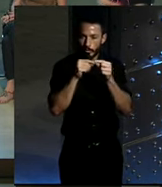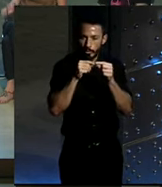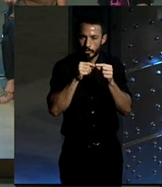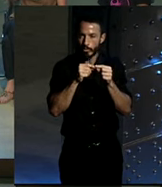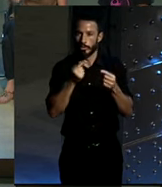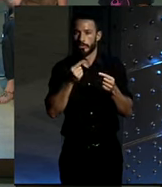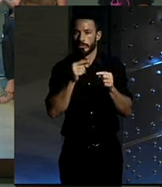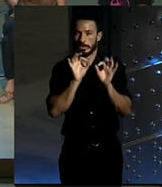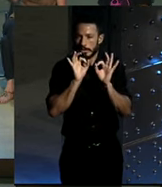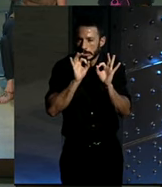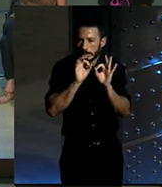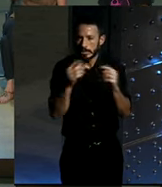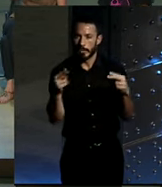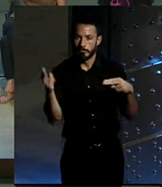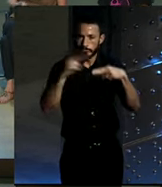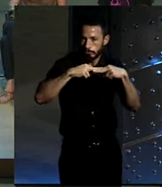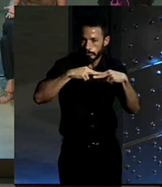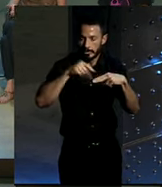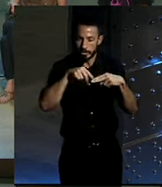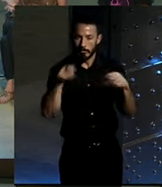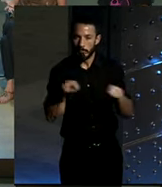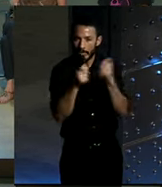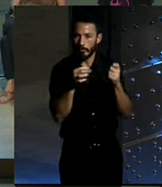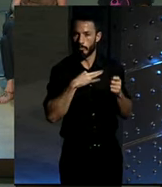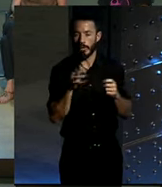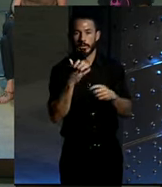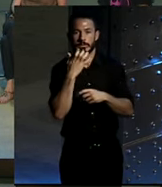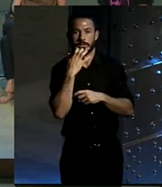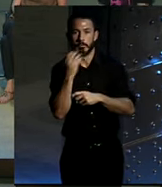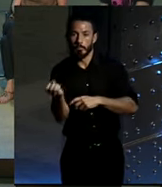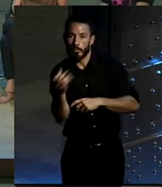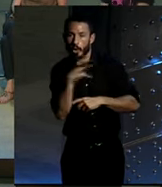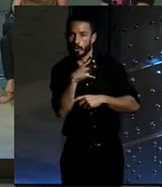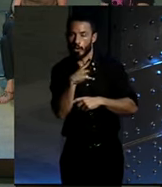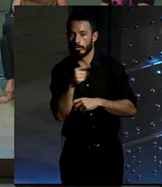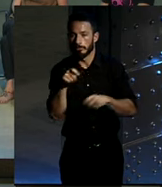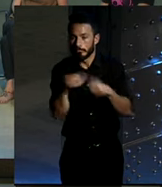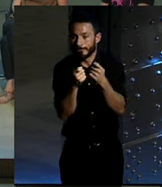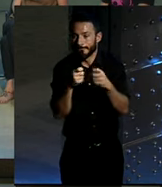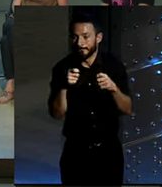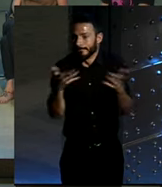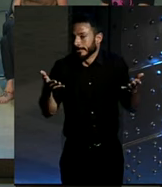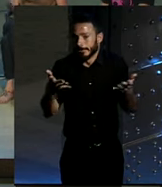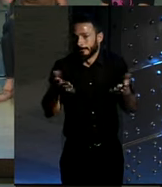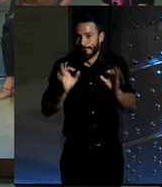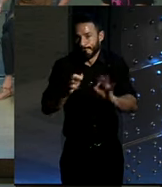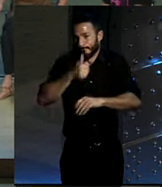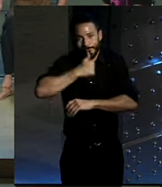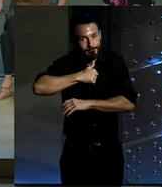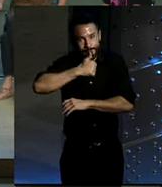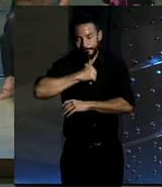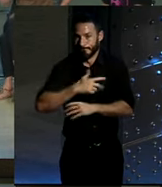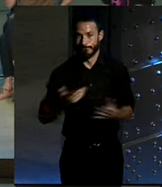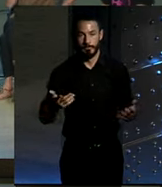punto de soldadura y si es algo que se rompe el proyector, pues se ha roto. Es que siempre hay que tener